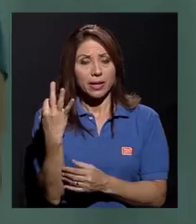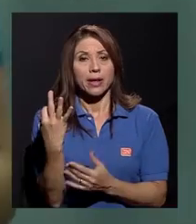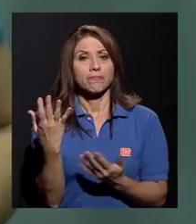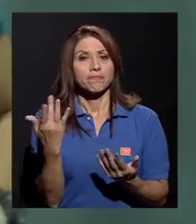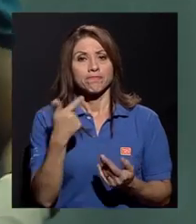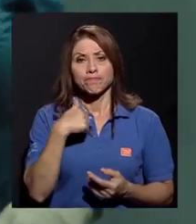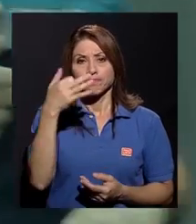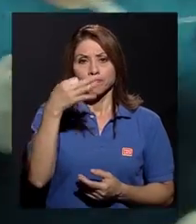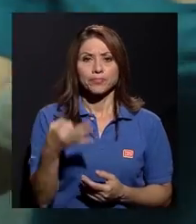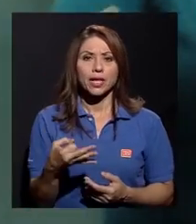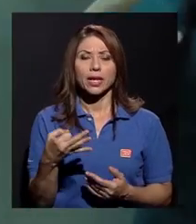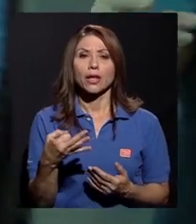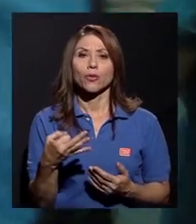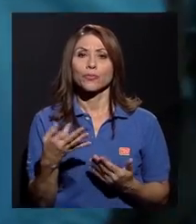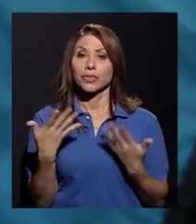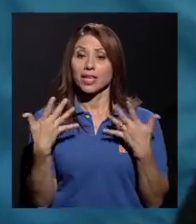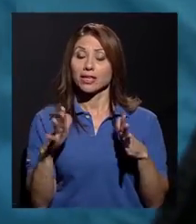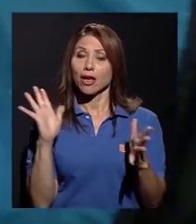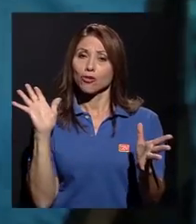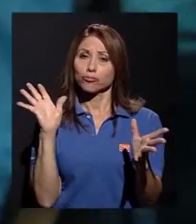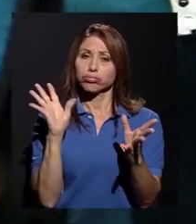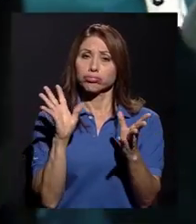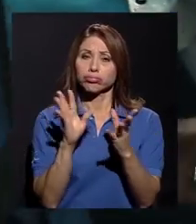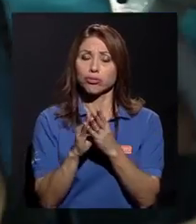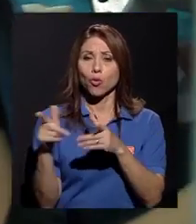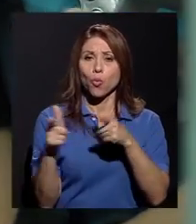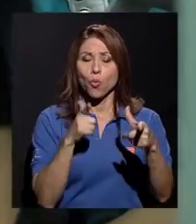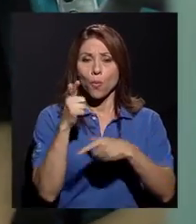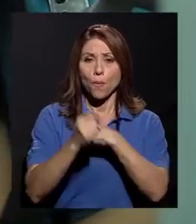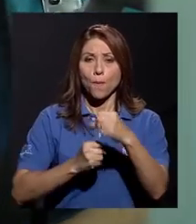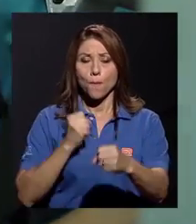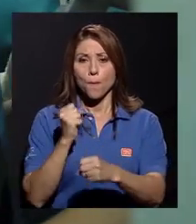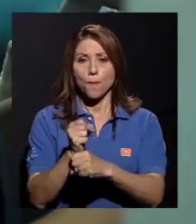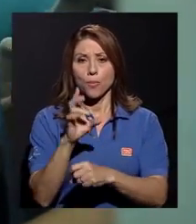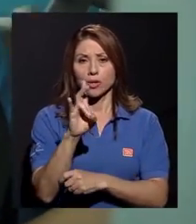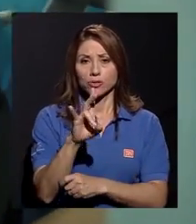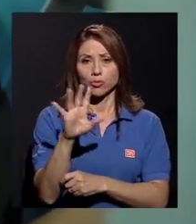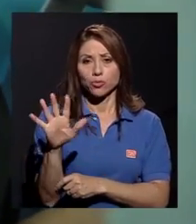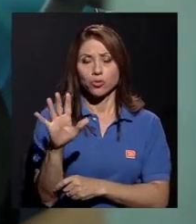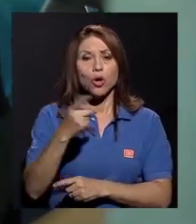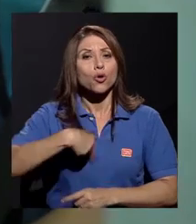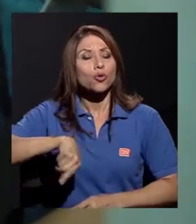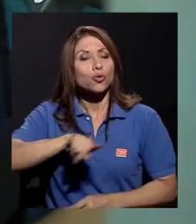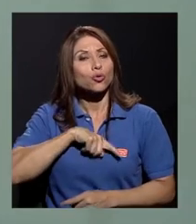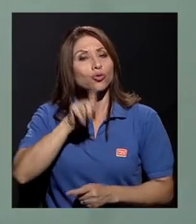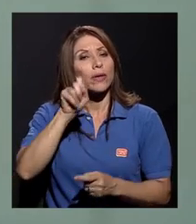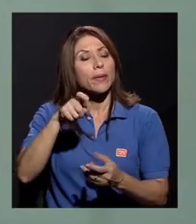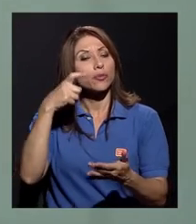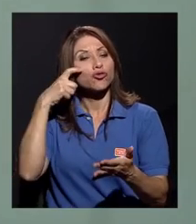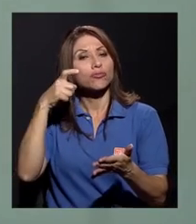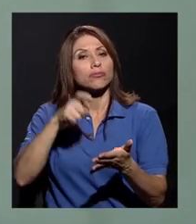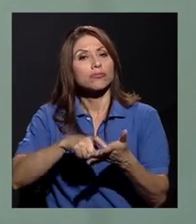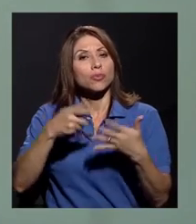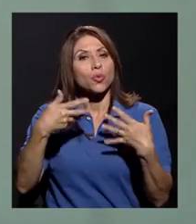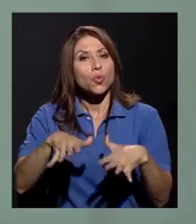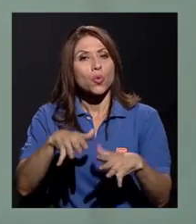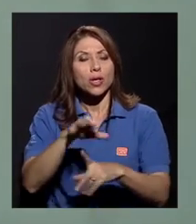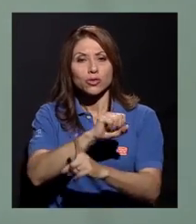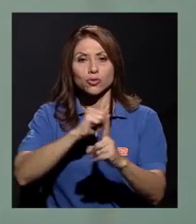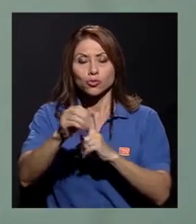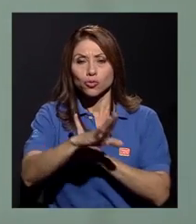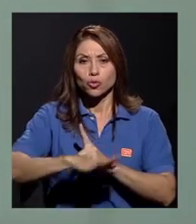creo que al cumplir 75 años, debemos resaltar cómo la sociedad